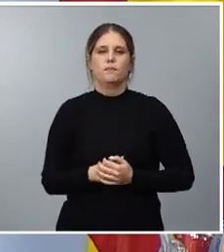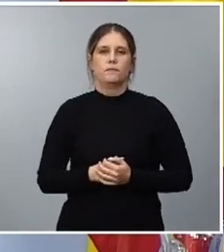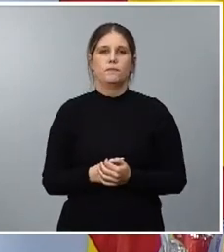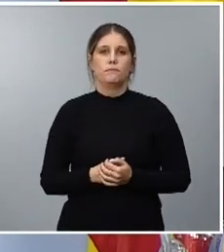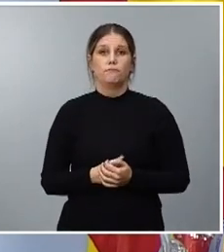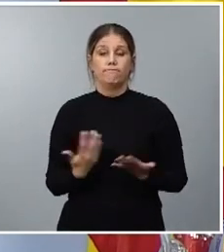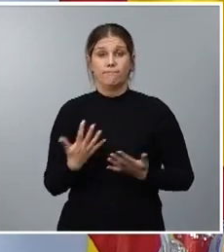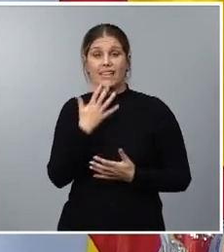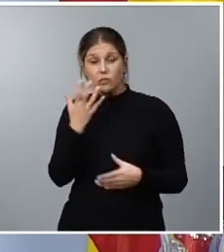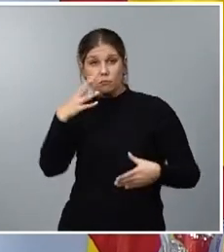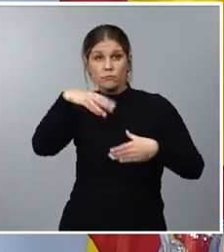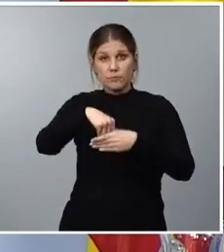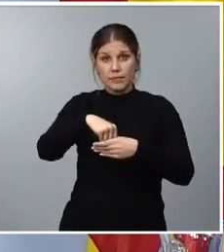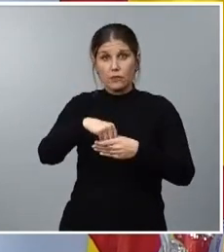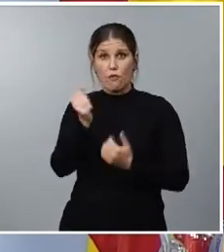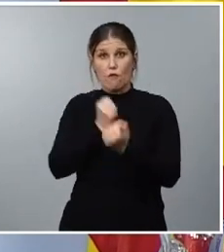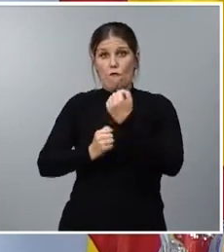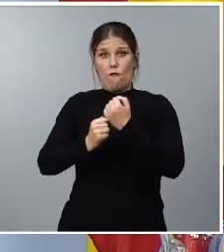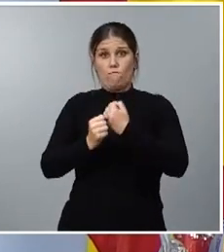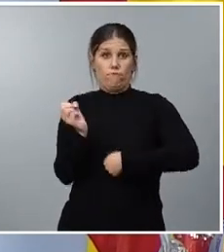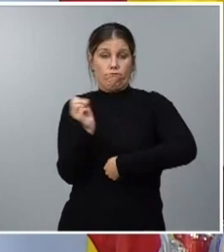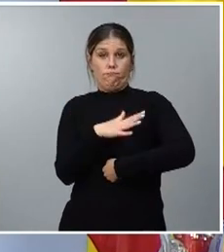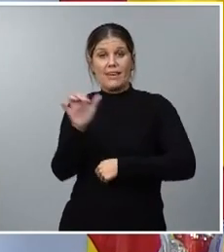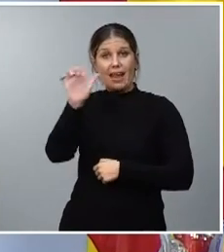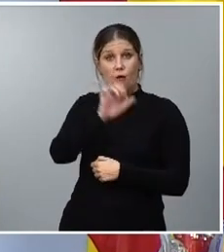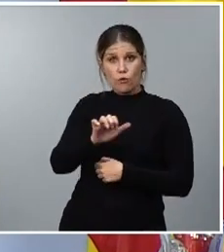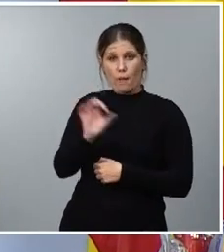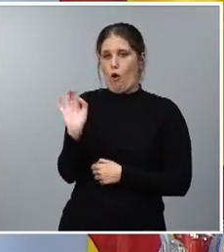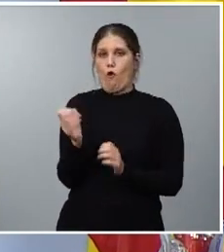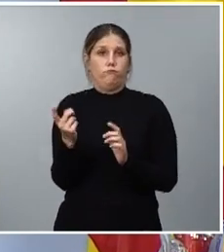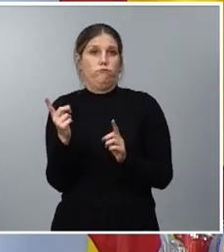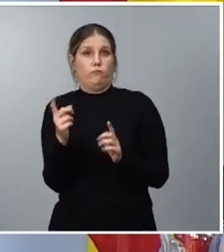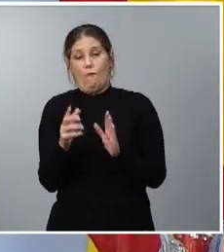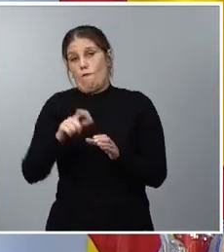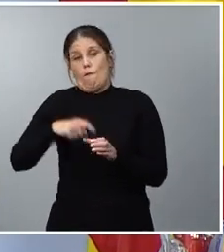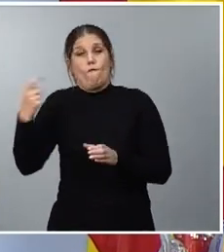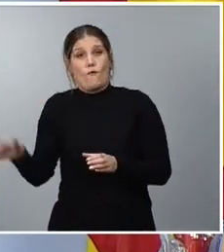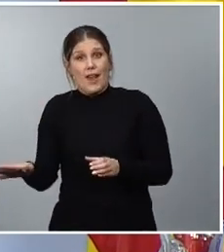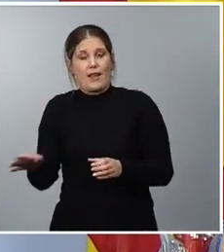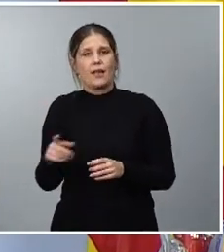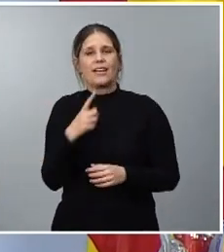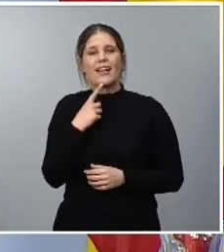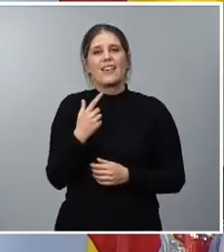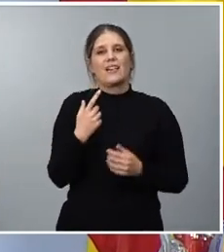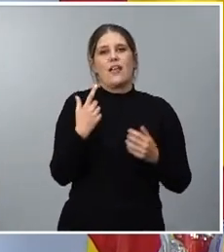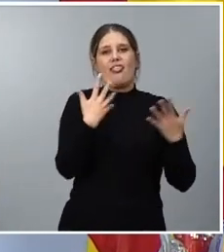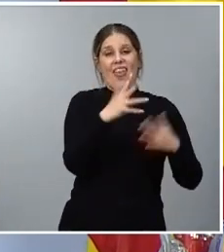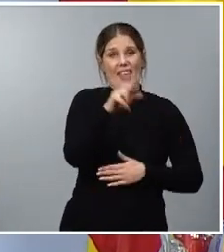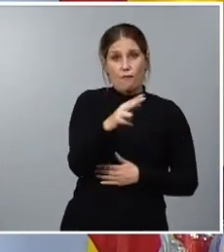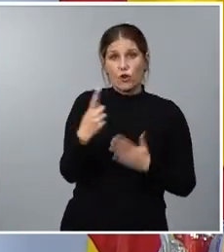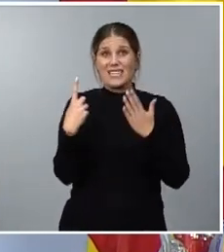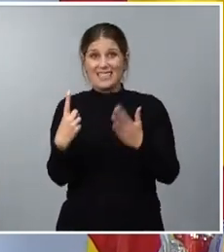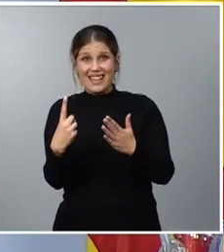incluimos los fondos europeos igualmente si los dejamos fuera seis de cada diez euros del presupuesto se